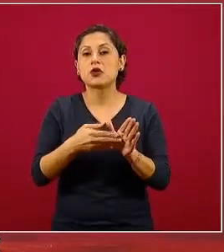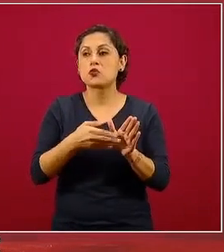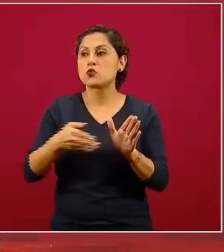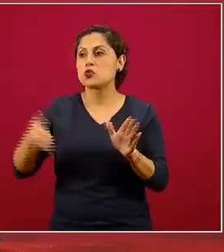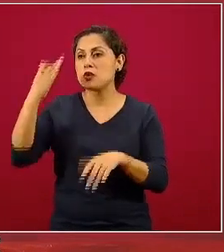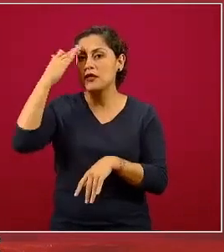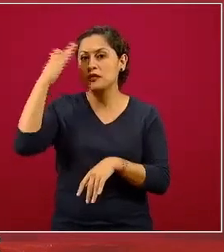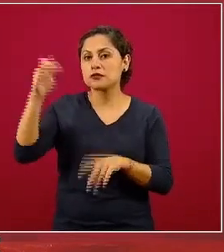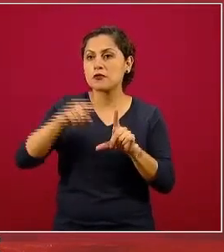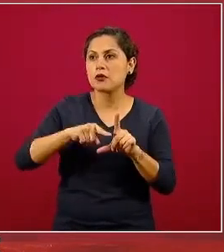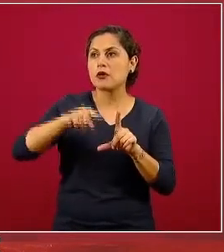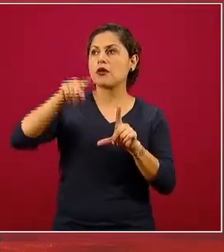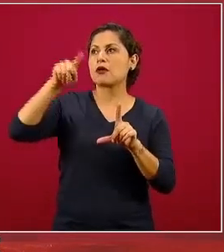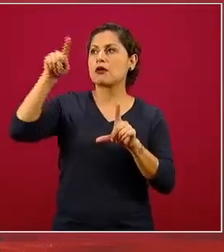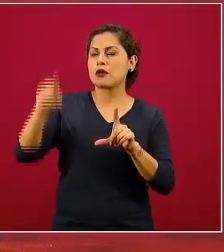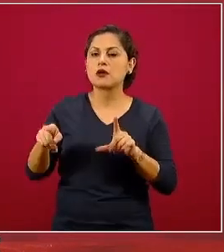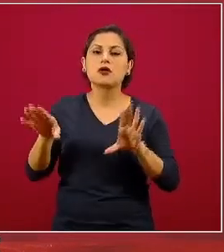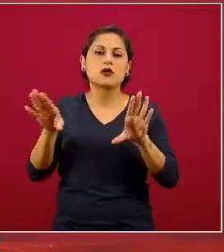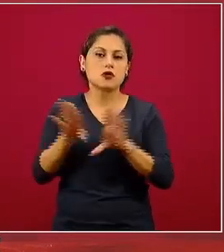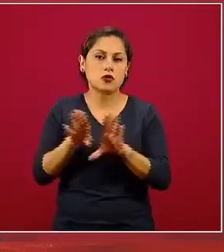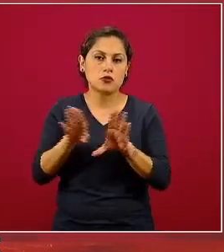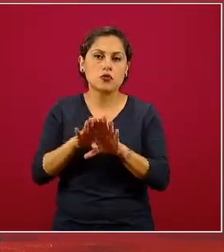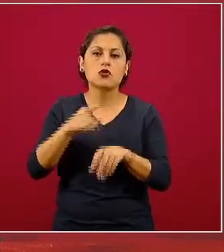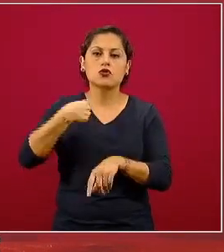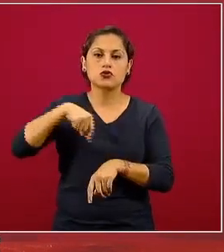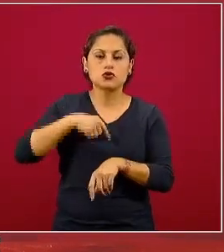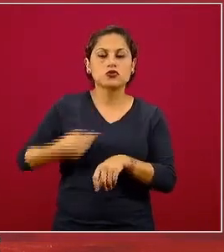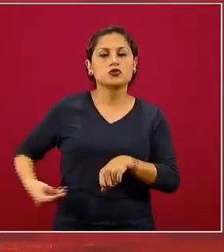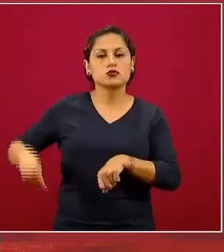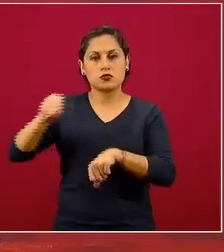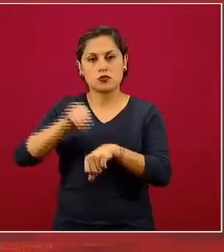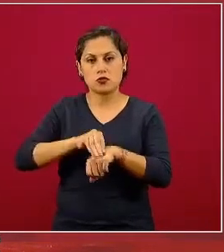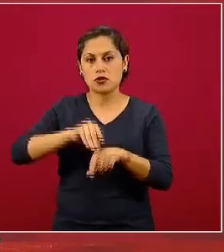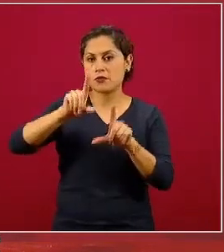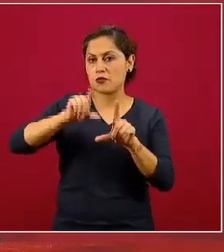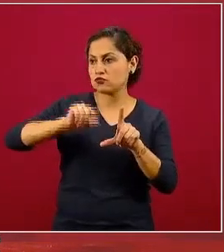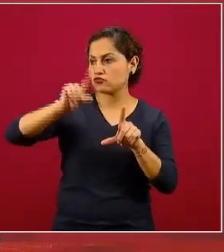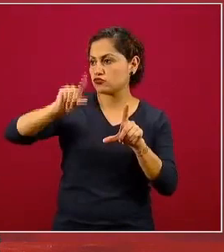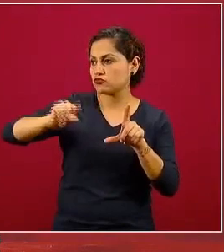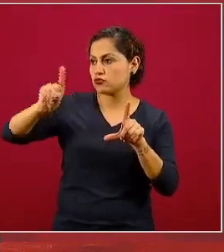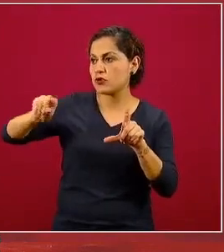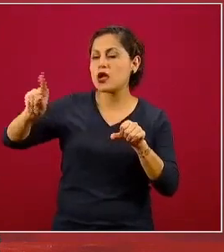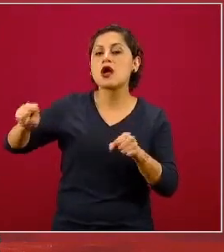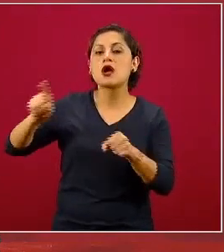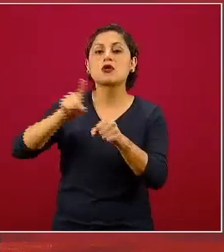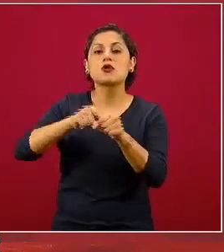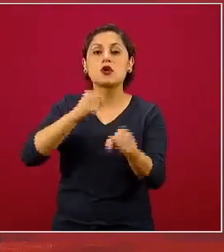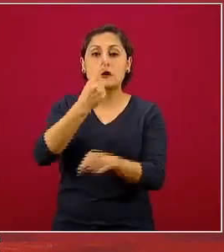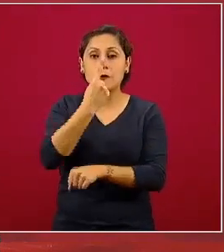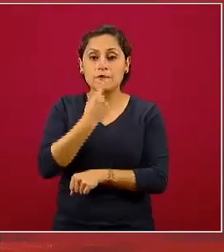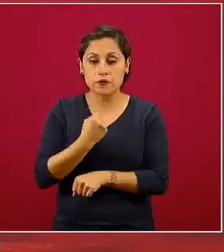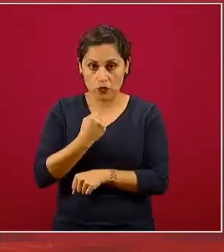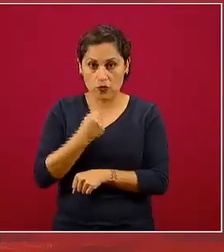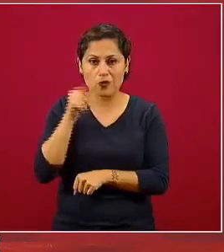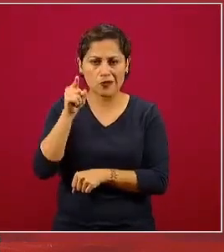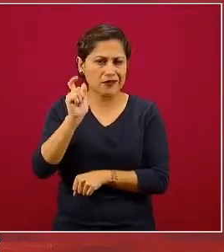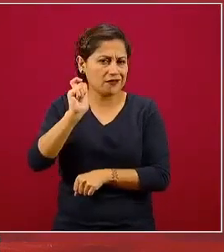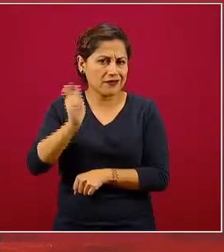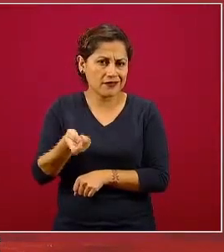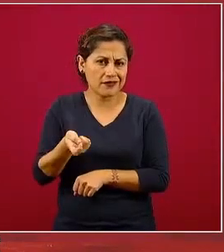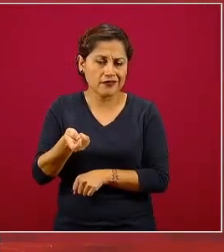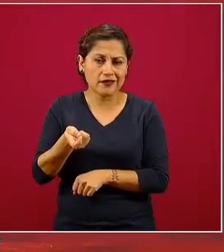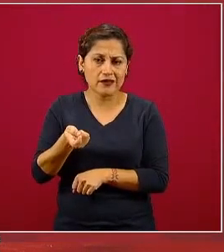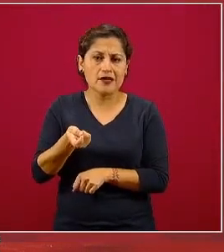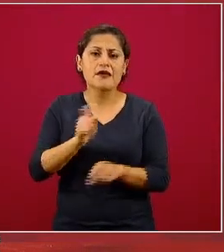y sobreponemos unas columnas, generalmente las pintamos de color rojo que representan los